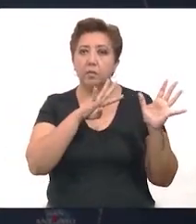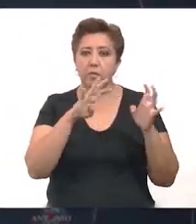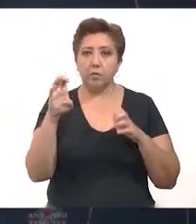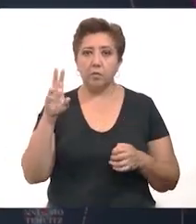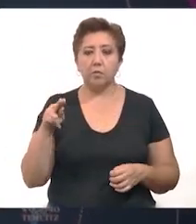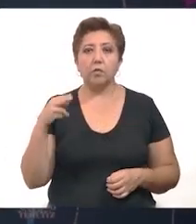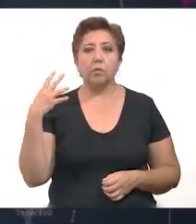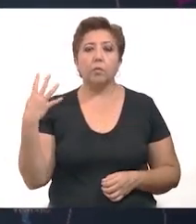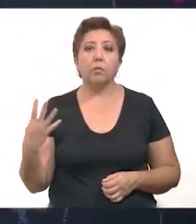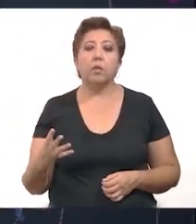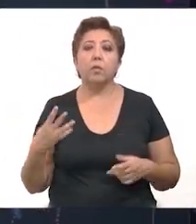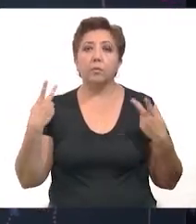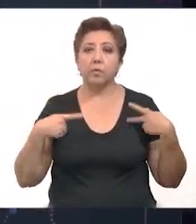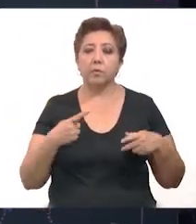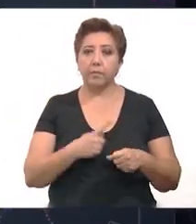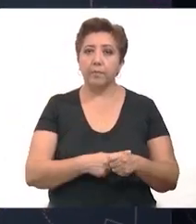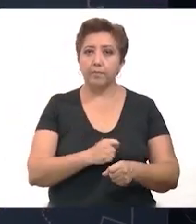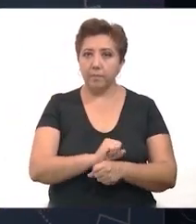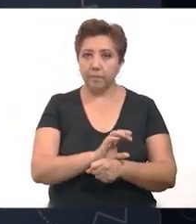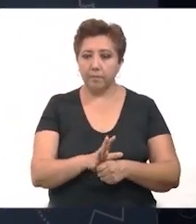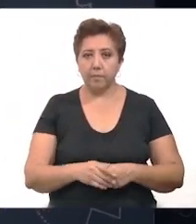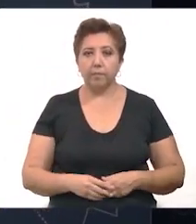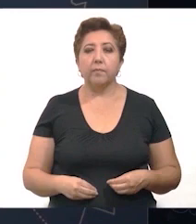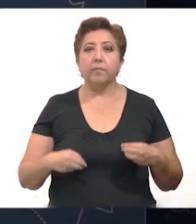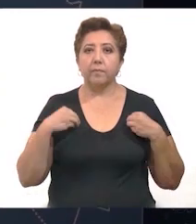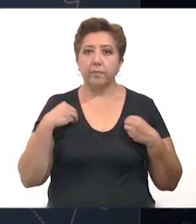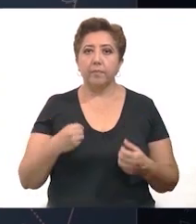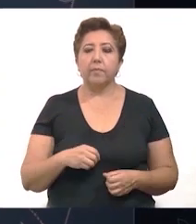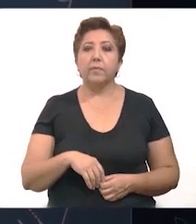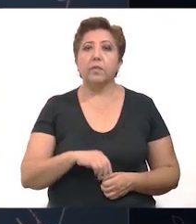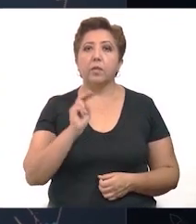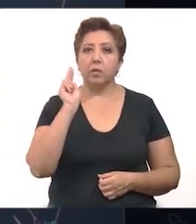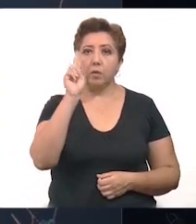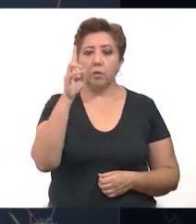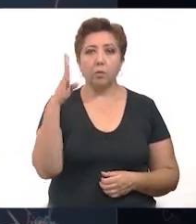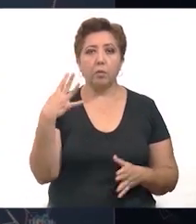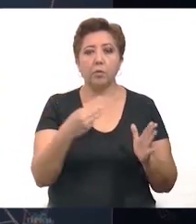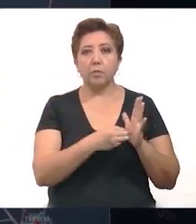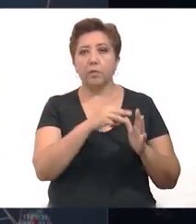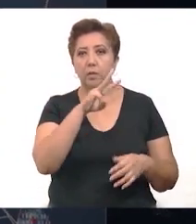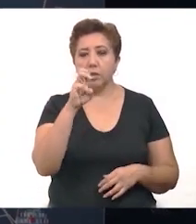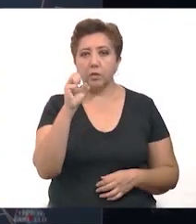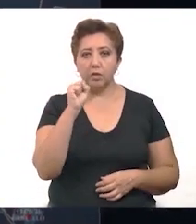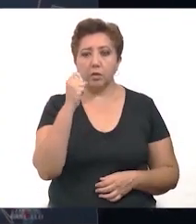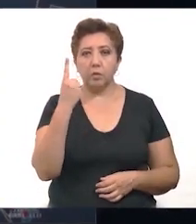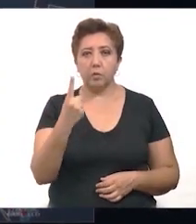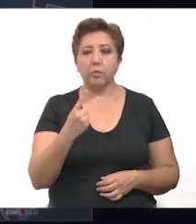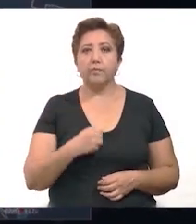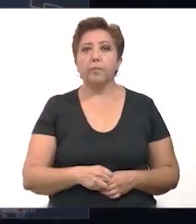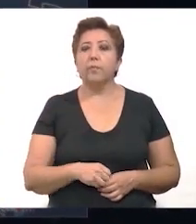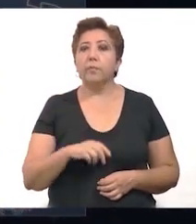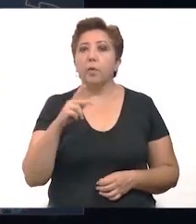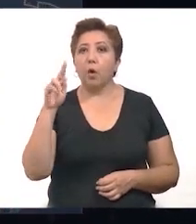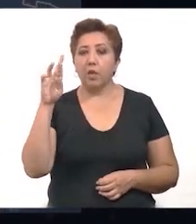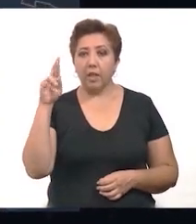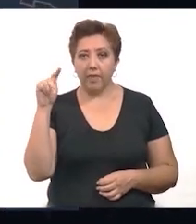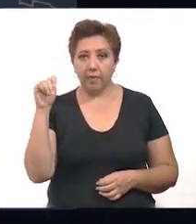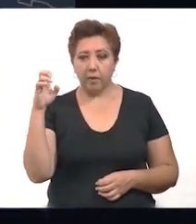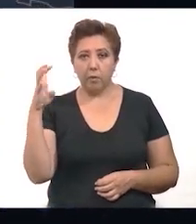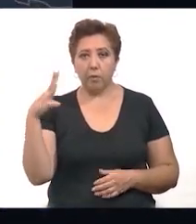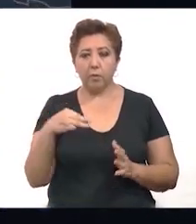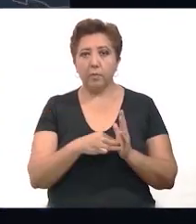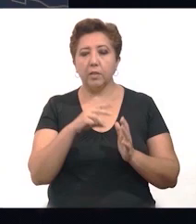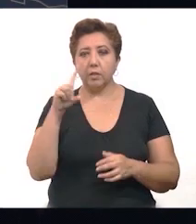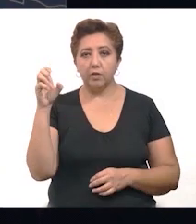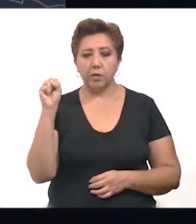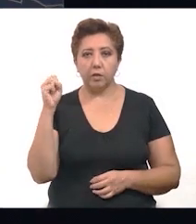,984 personas contagiadas de coronavirus que viven en la zona norte 4,361, en la zona oriente